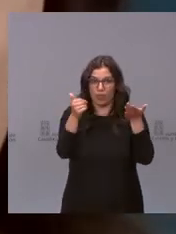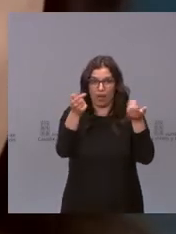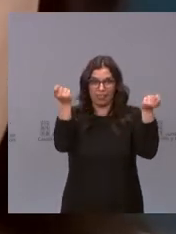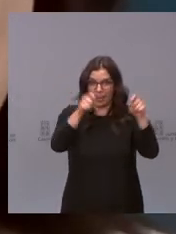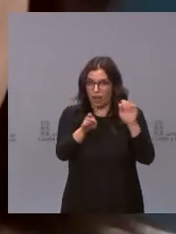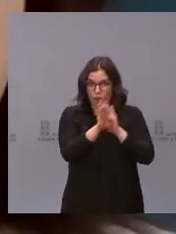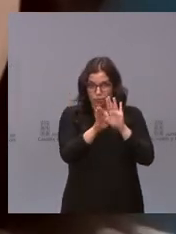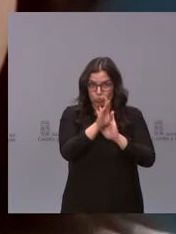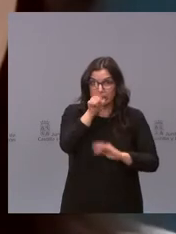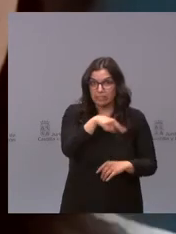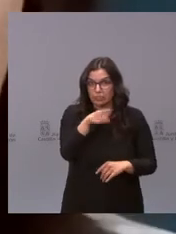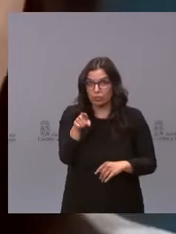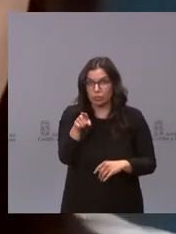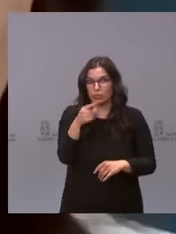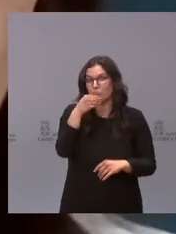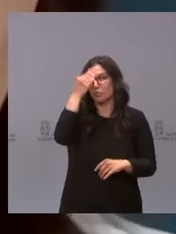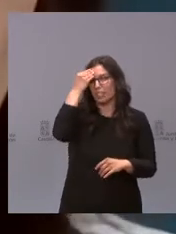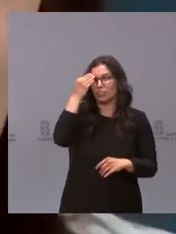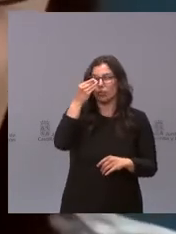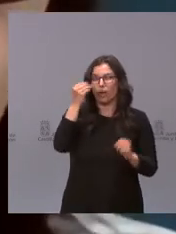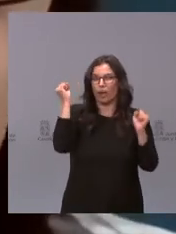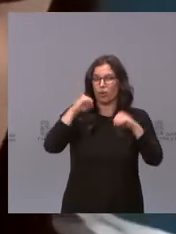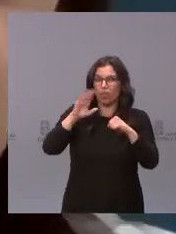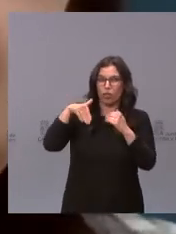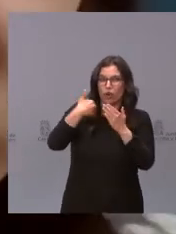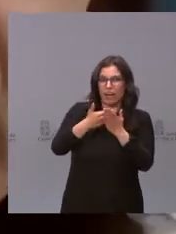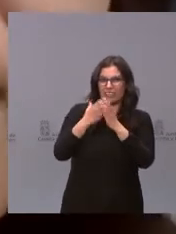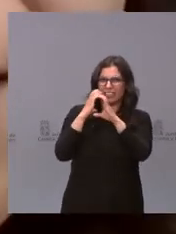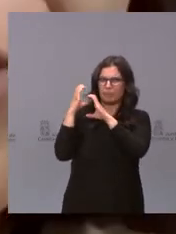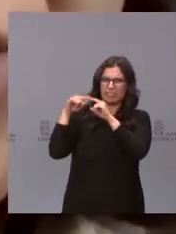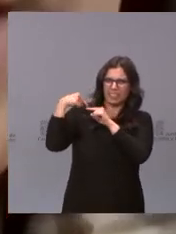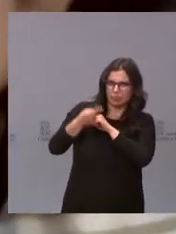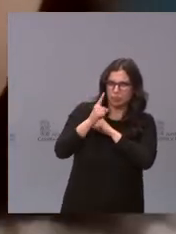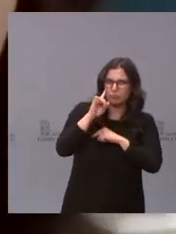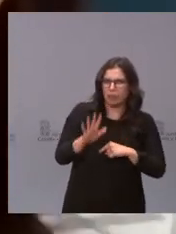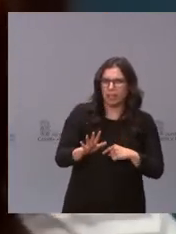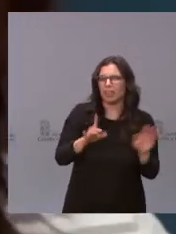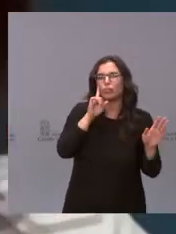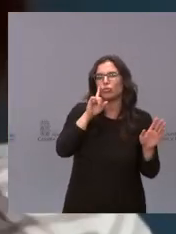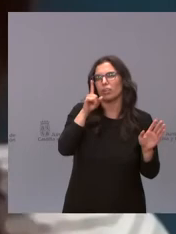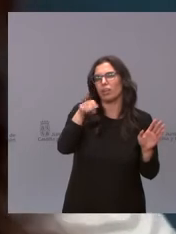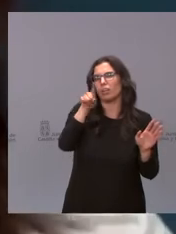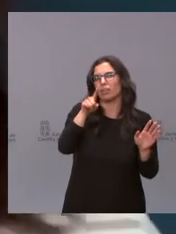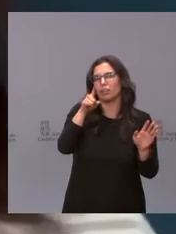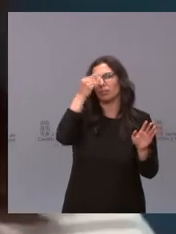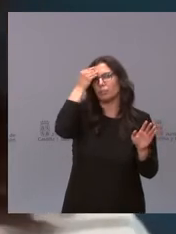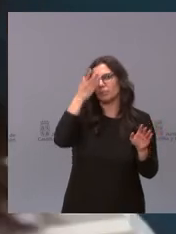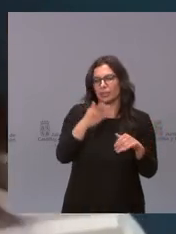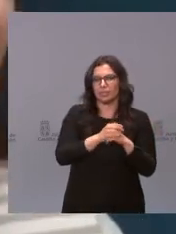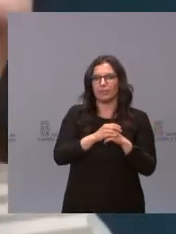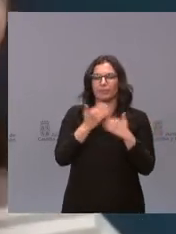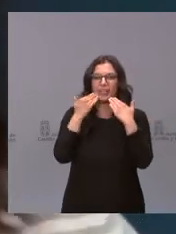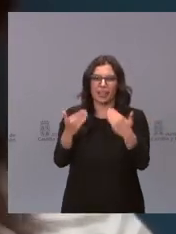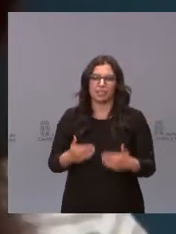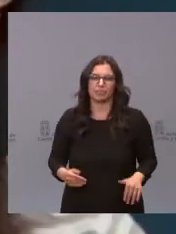comunidad, una medida que creo que se había acordado hasta después de Semana Santa. No sé qué se plantean sobre esto. Muchas